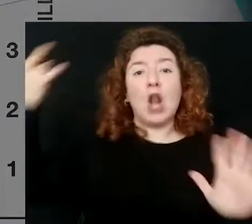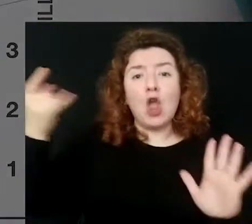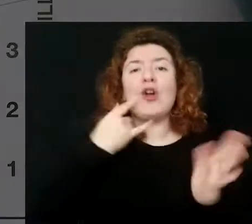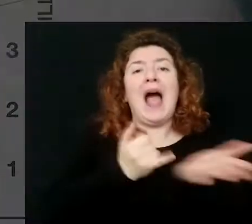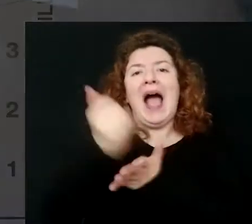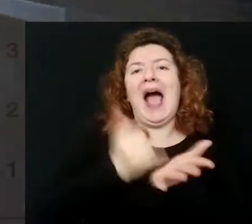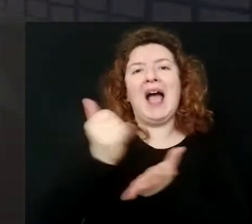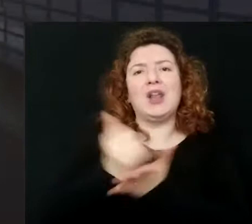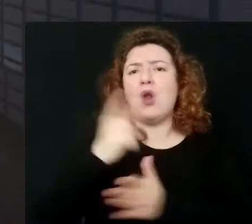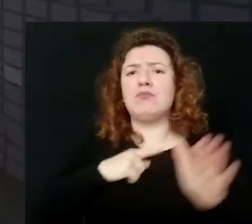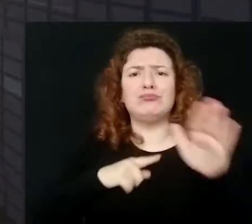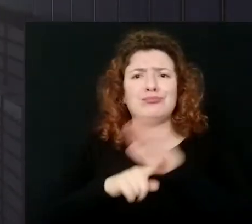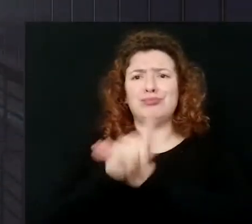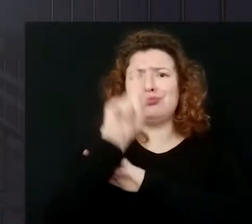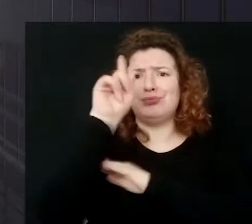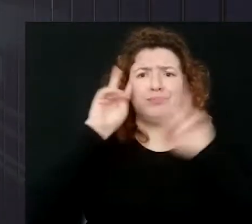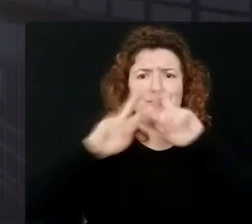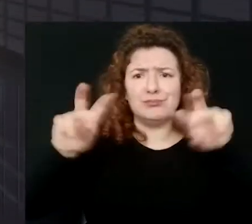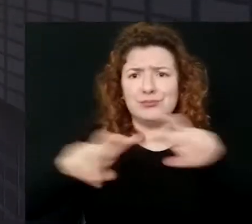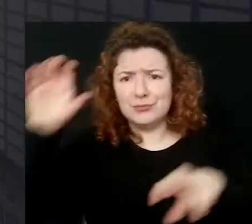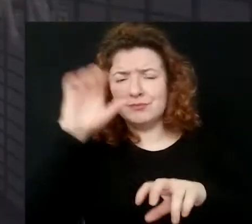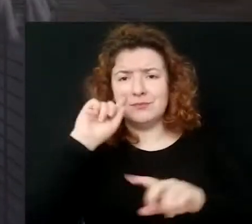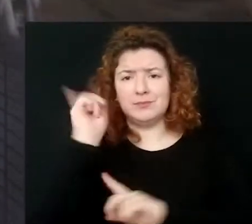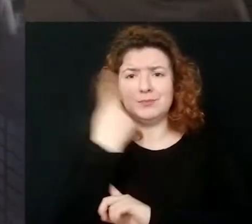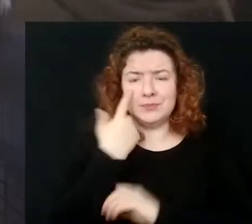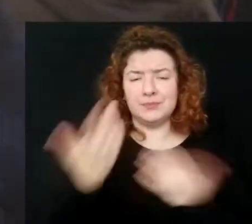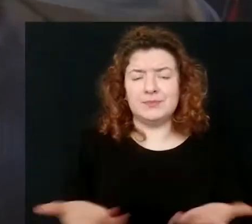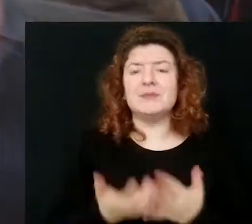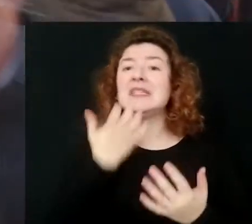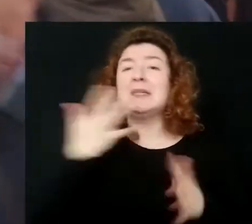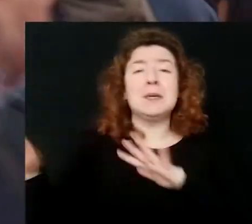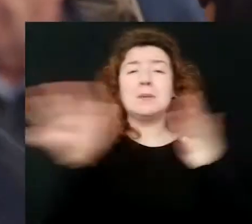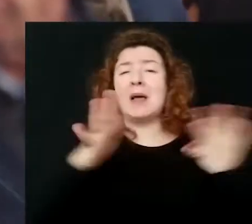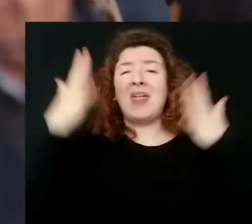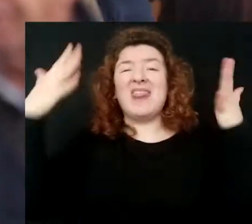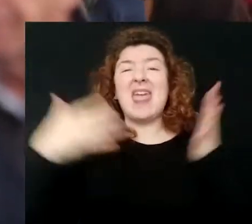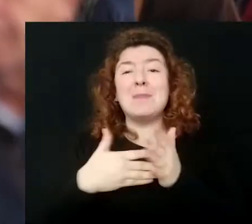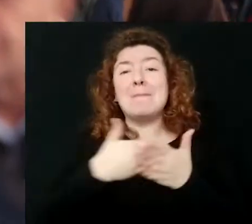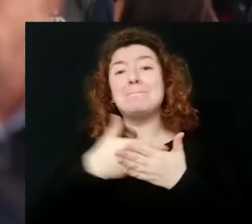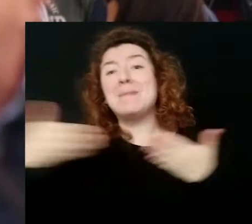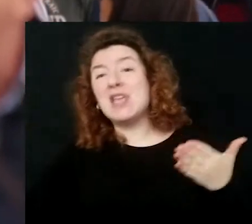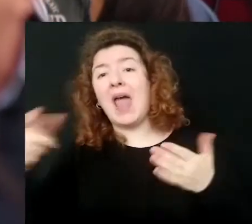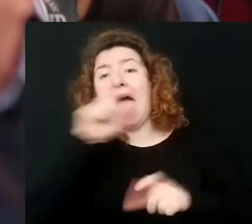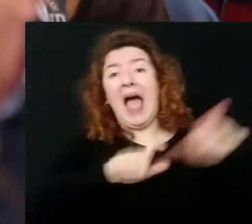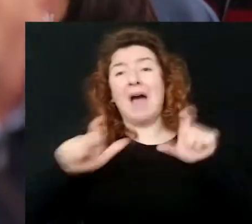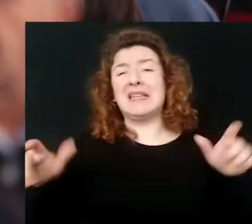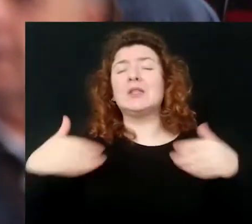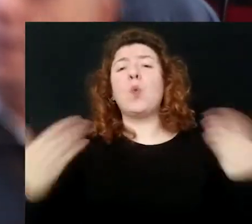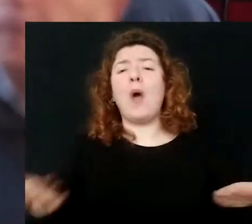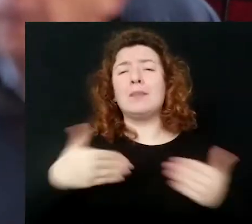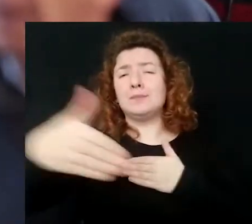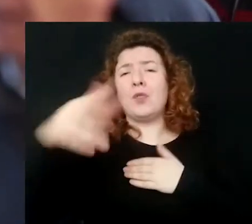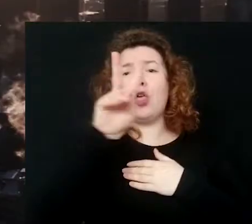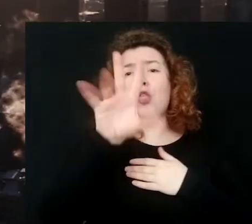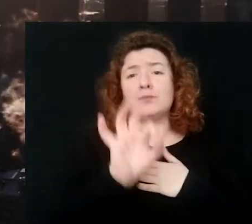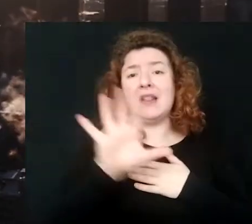agrícolas. Se estima que en 2050 seremos 10.000 millones de habitantes en el mundo, más de la mitad de ese crecimiento